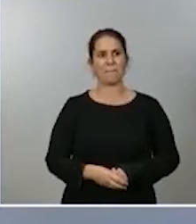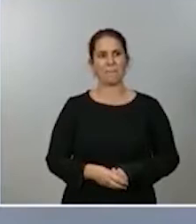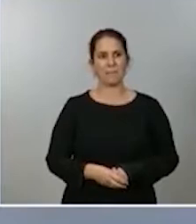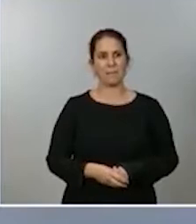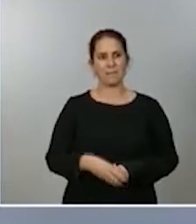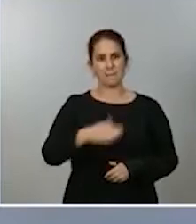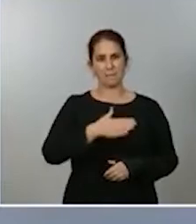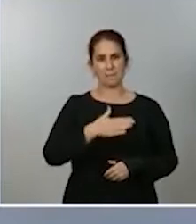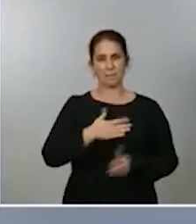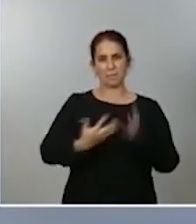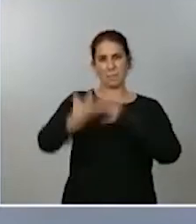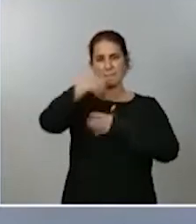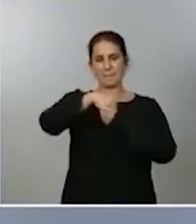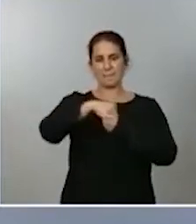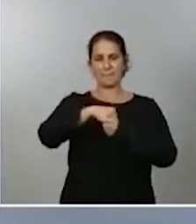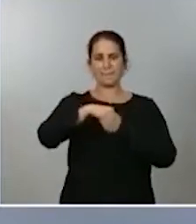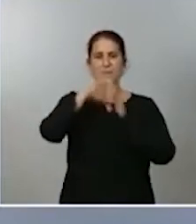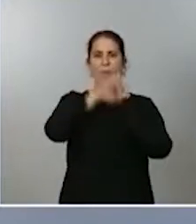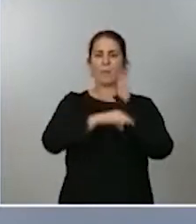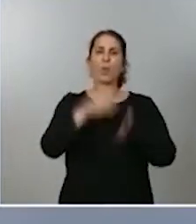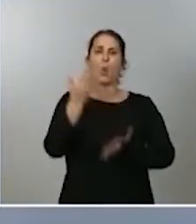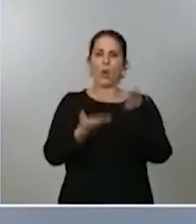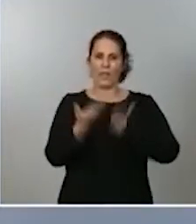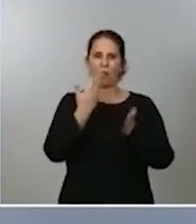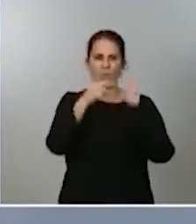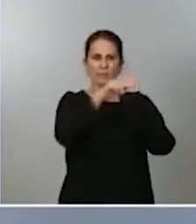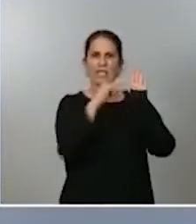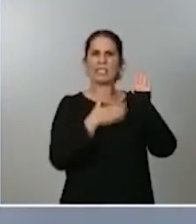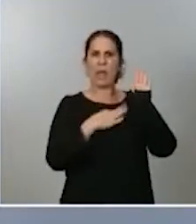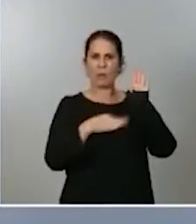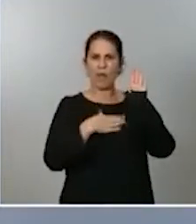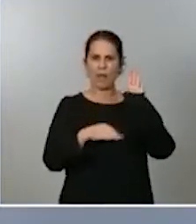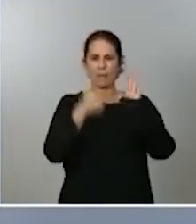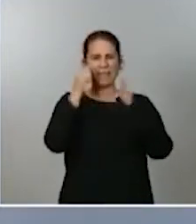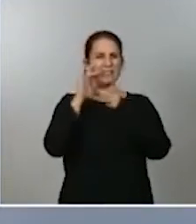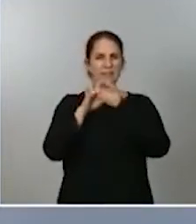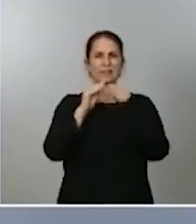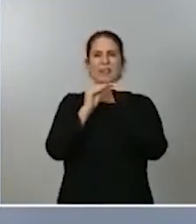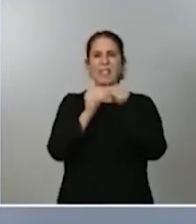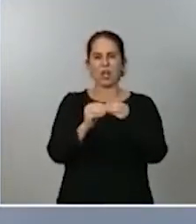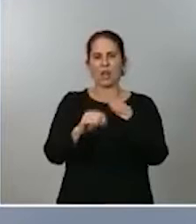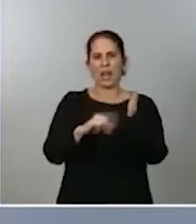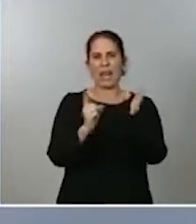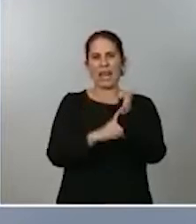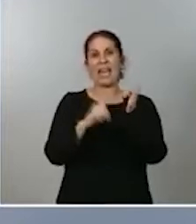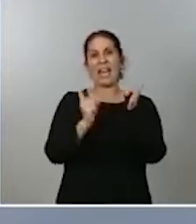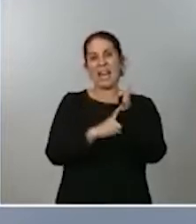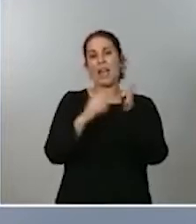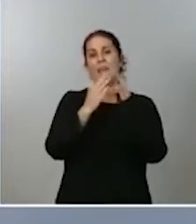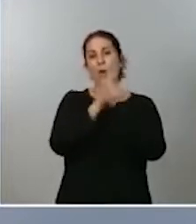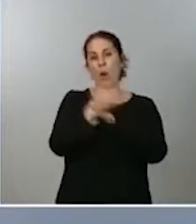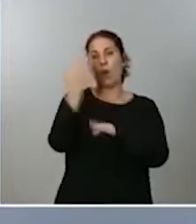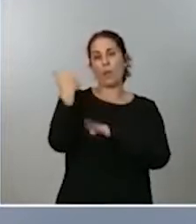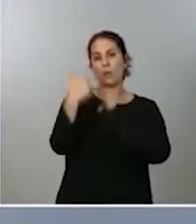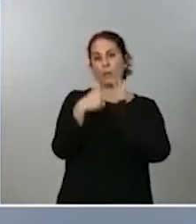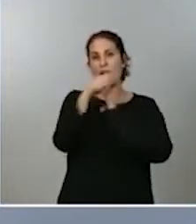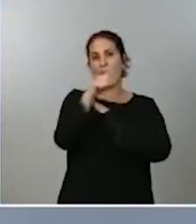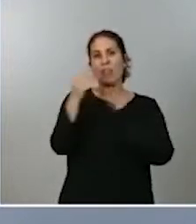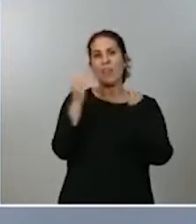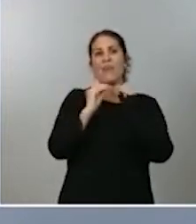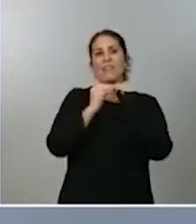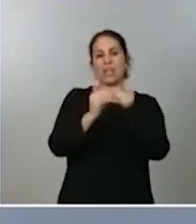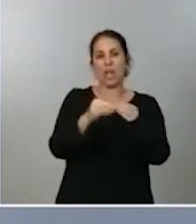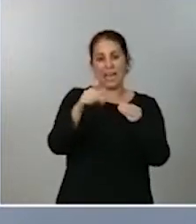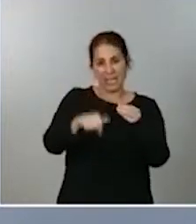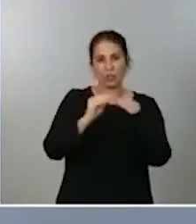nuestro ordenamiento jurídico y se refiere a un desarrollo de una ley. La ley del juego del 2011 tenía que desarrollarse y este es el desarrollo. Es